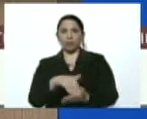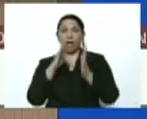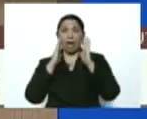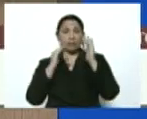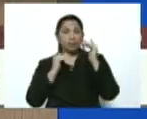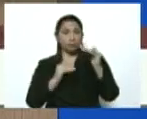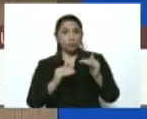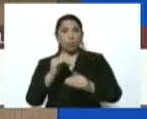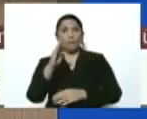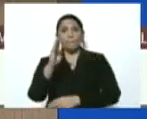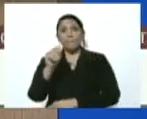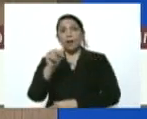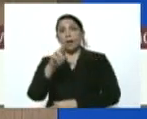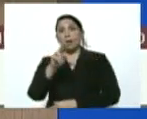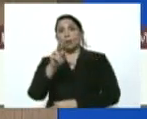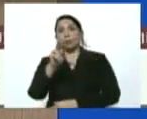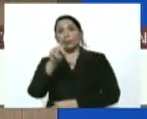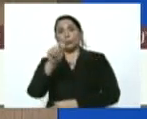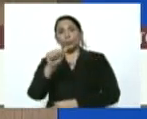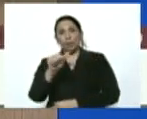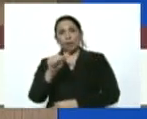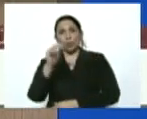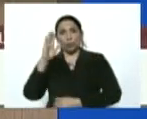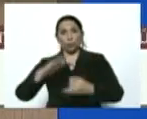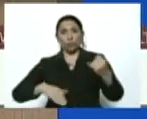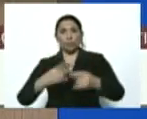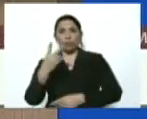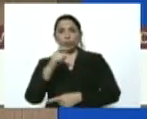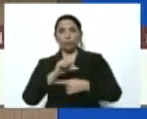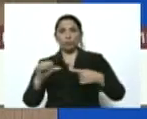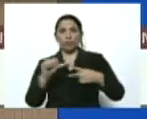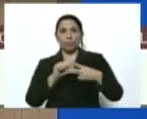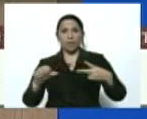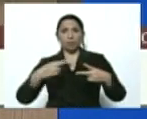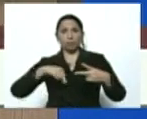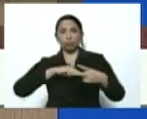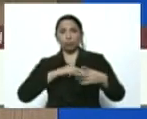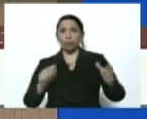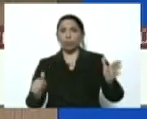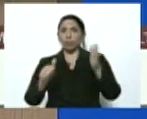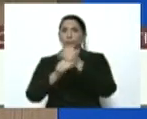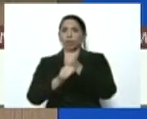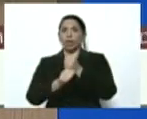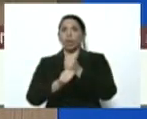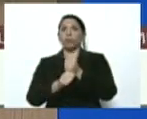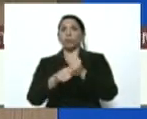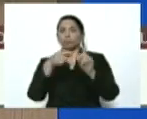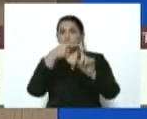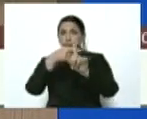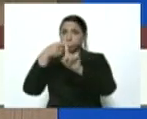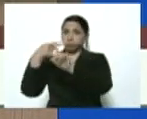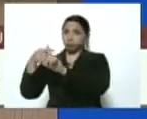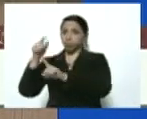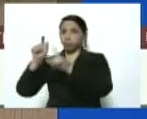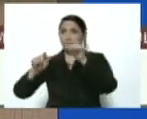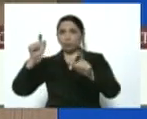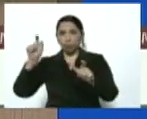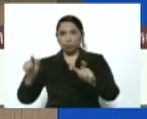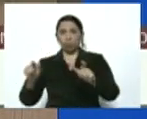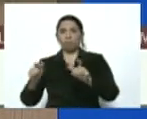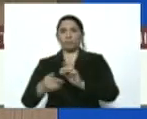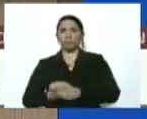Baruta. En las últimas dos semanas hemos encontrado casos positivos de COVID-19